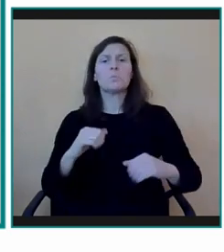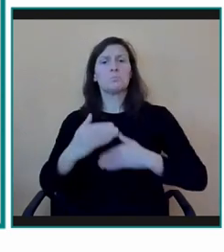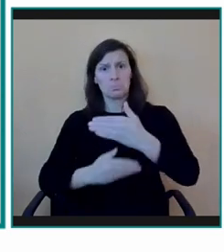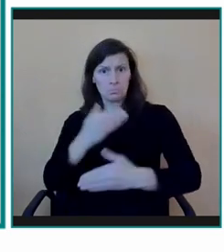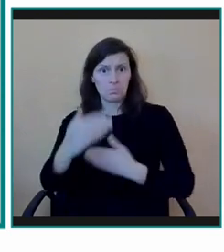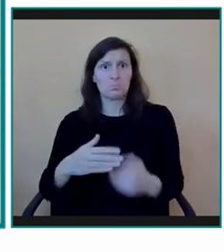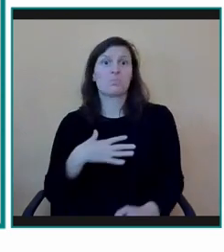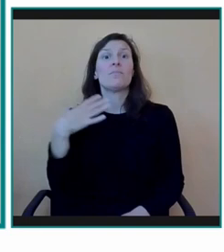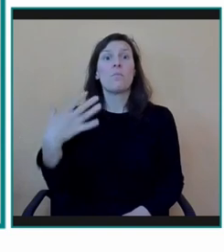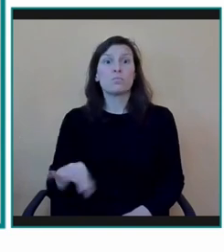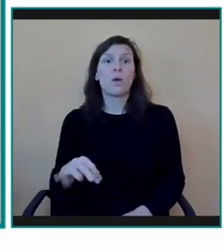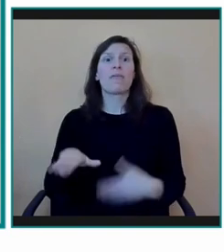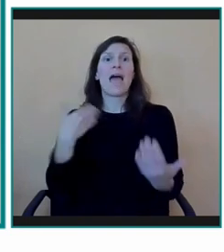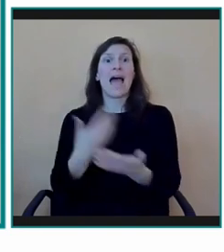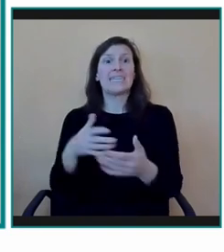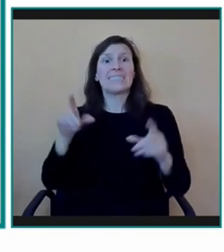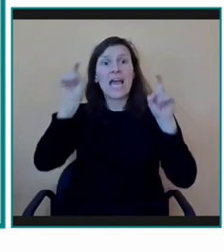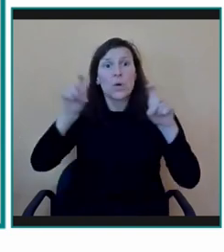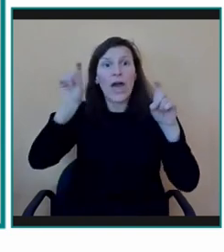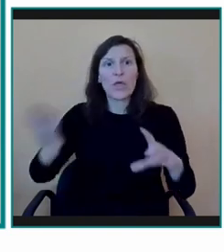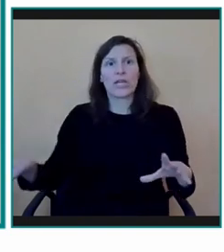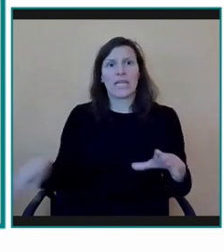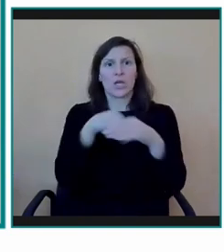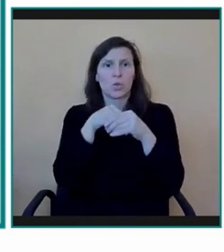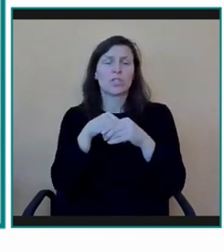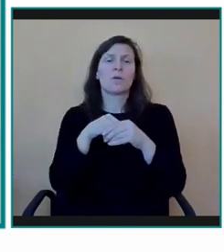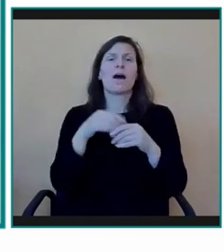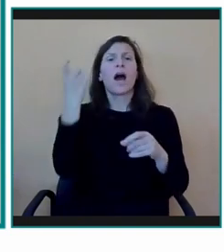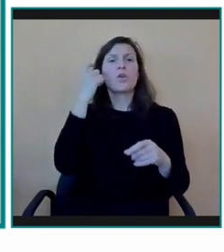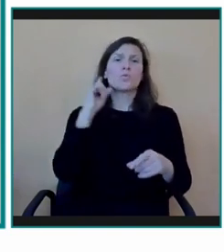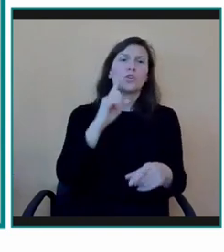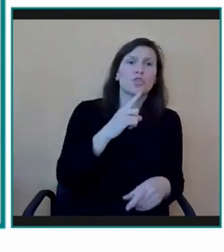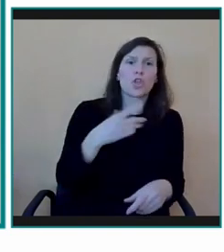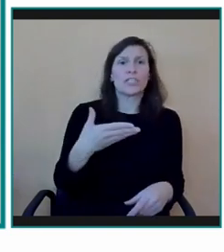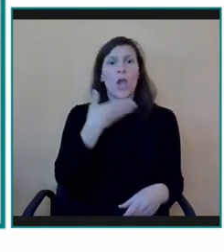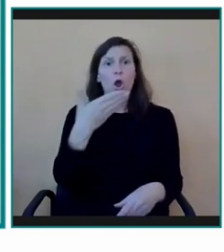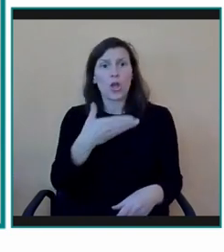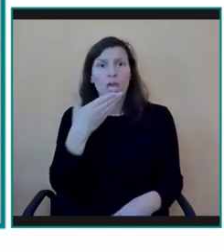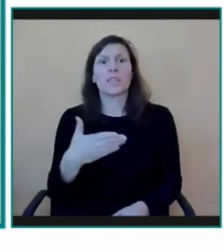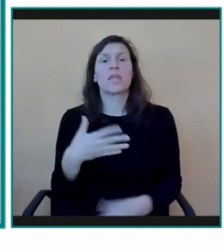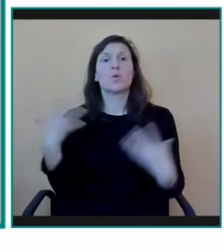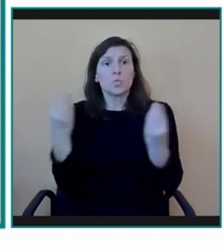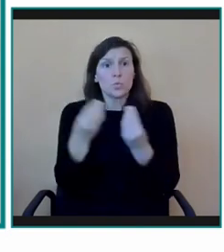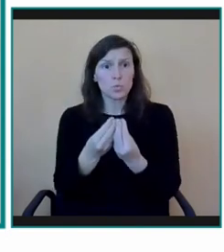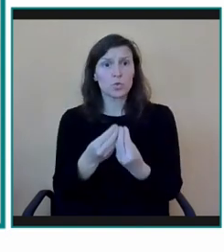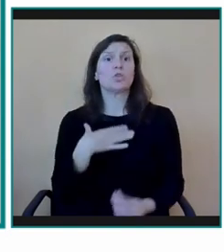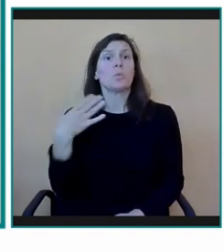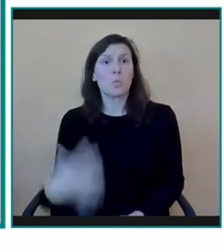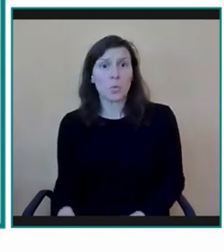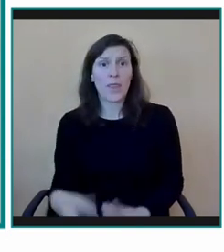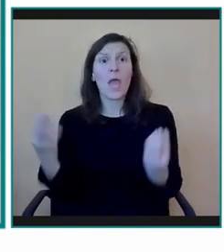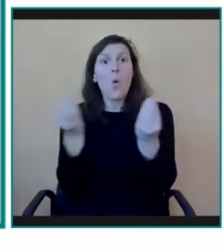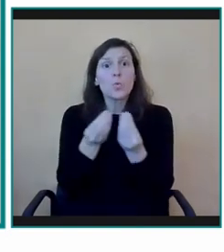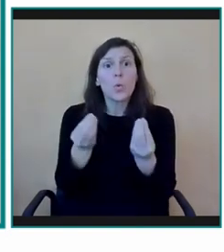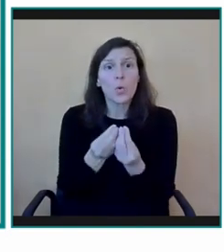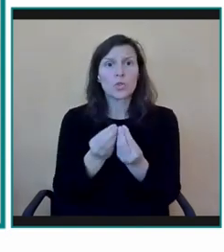una educación inclusiva, donde alumnos y alumnas sordas y oyentes comparten un espacio común, aprenden con